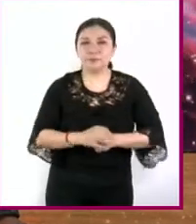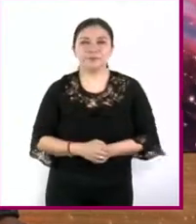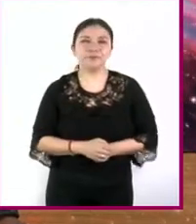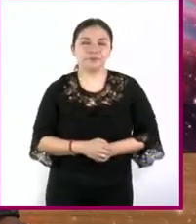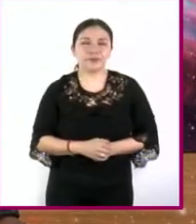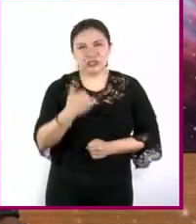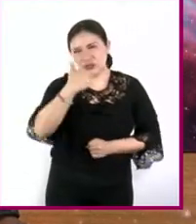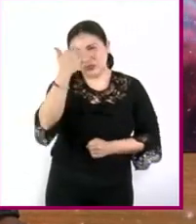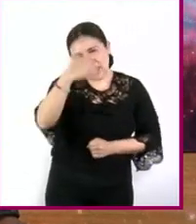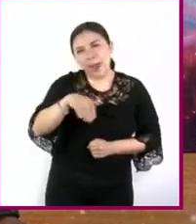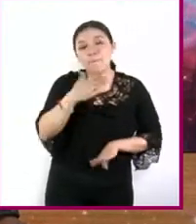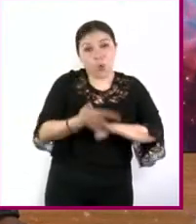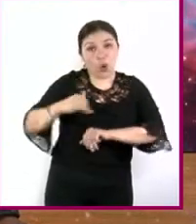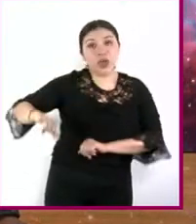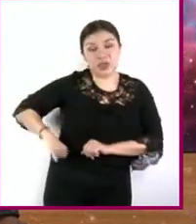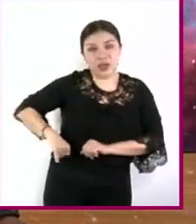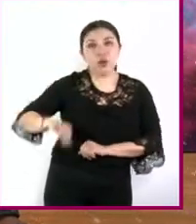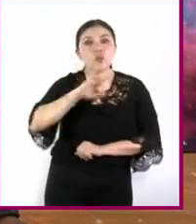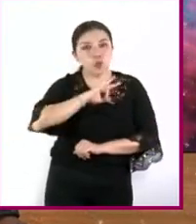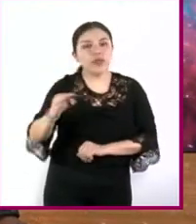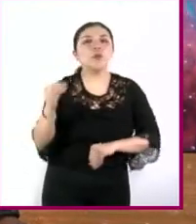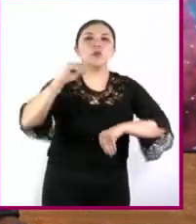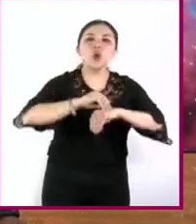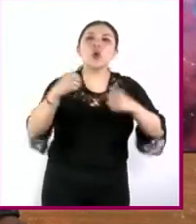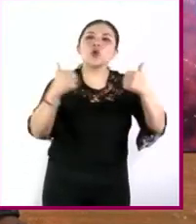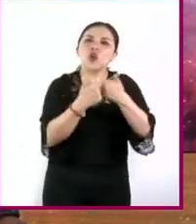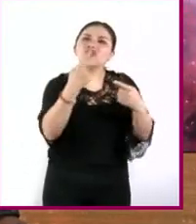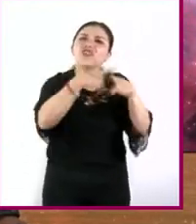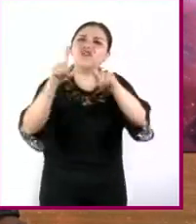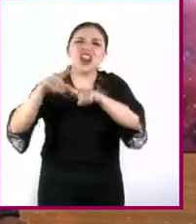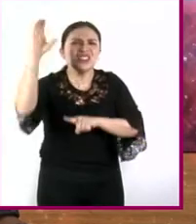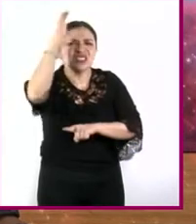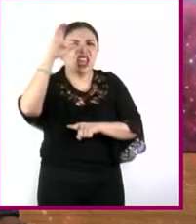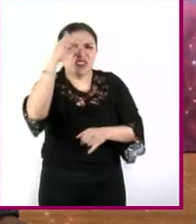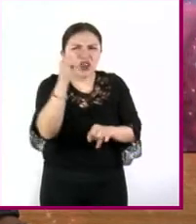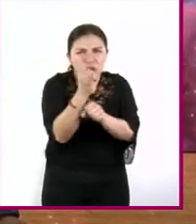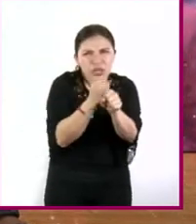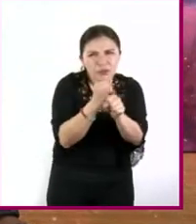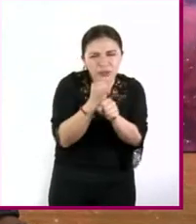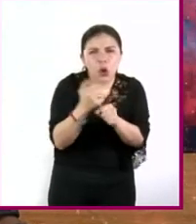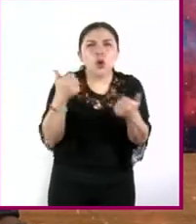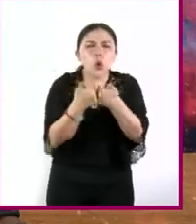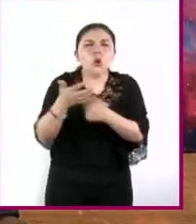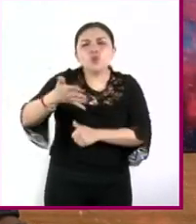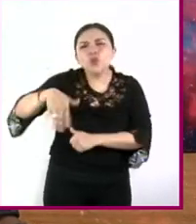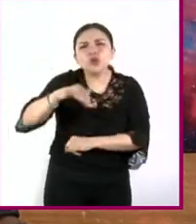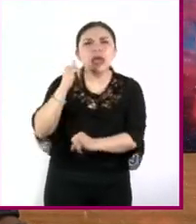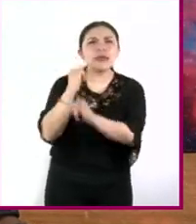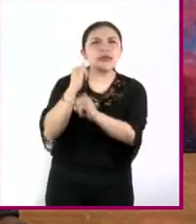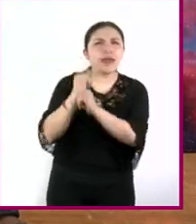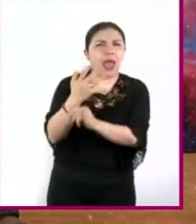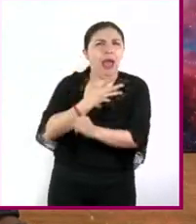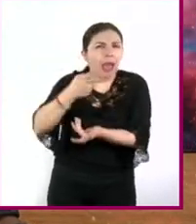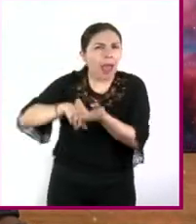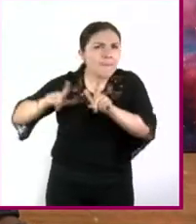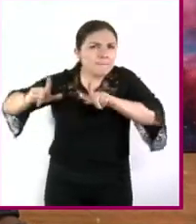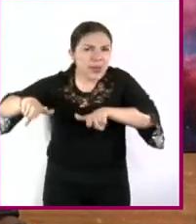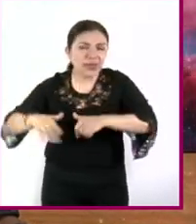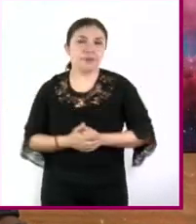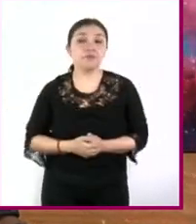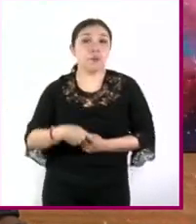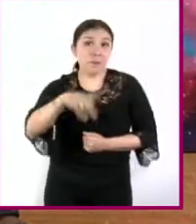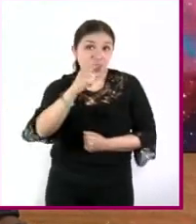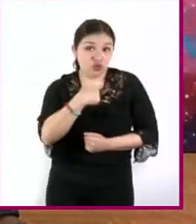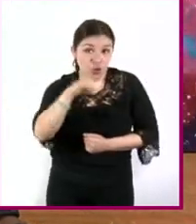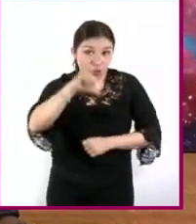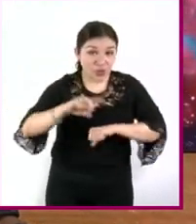que además de ser interesante se puede complementar con artículos científicos y buscando páginas de ciencia en internet pero yo,